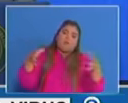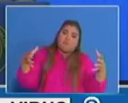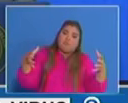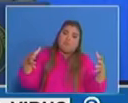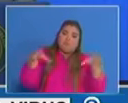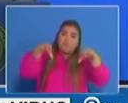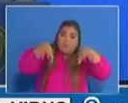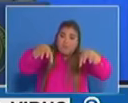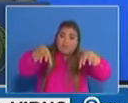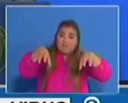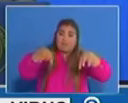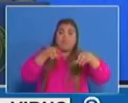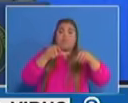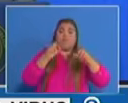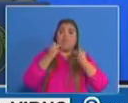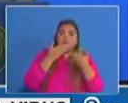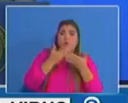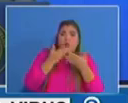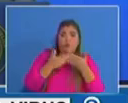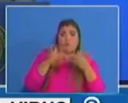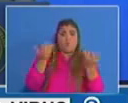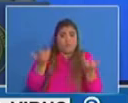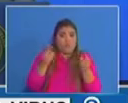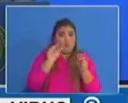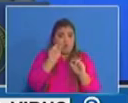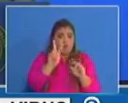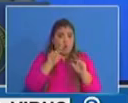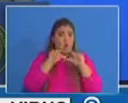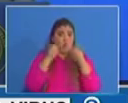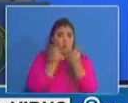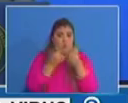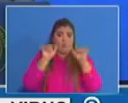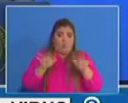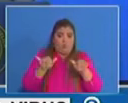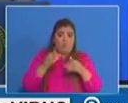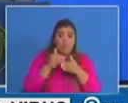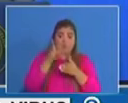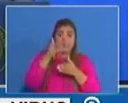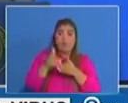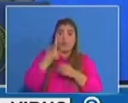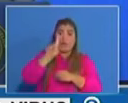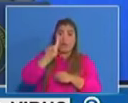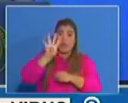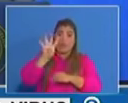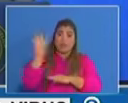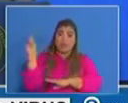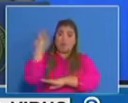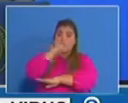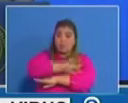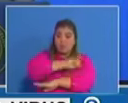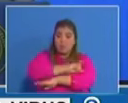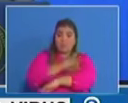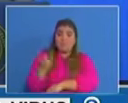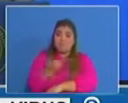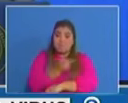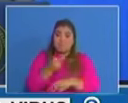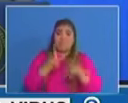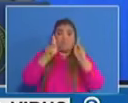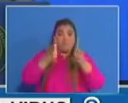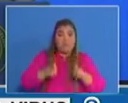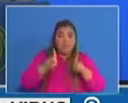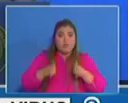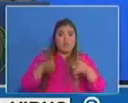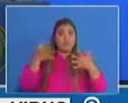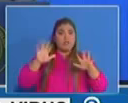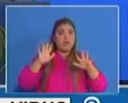bastante favorable que quiere decir que más o menos después de los 14 días estos pacientes ya están